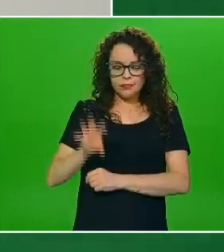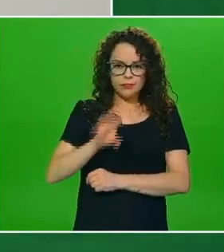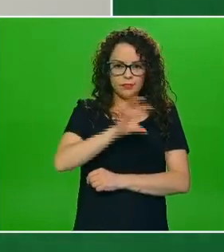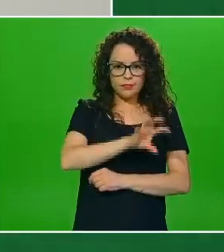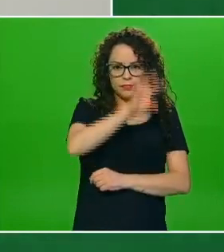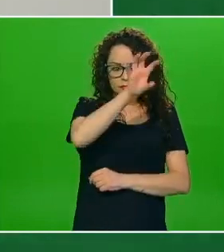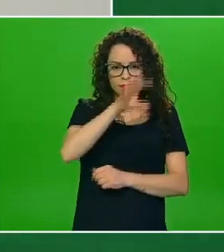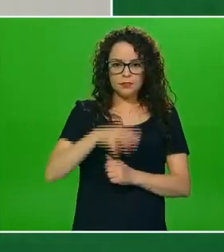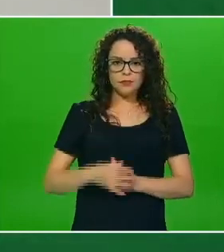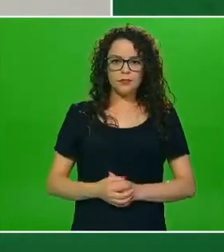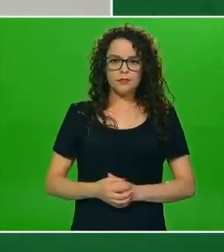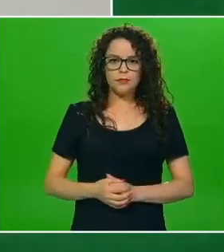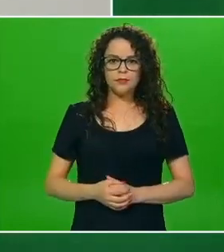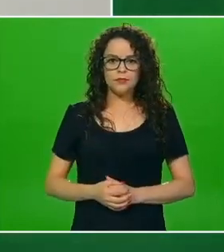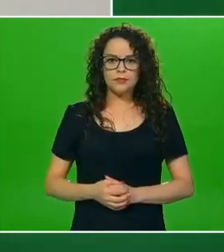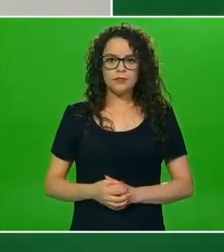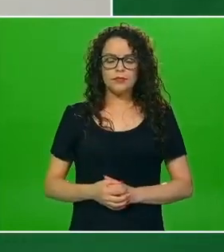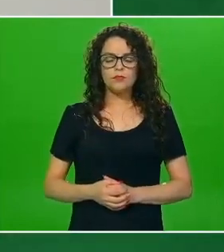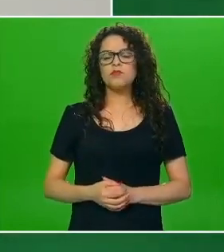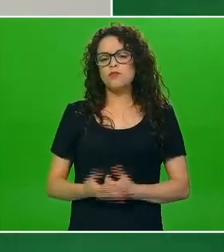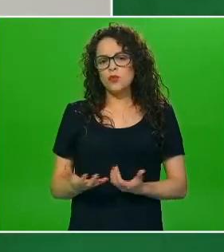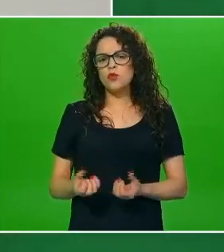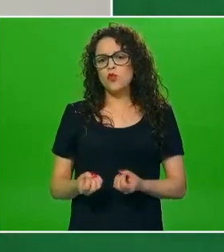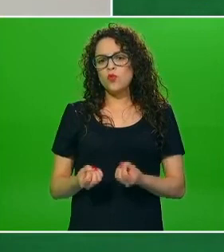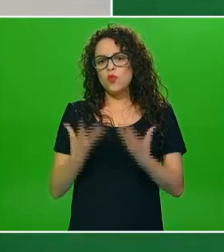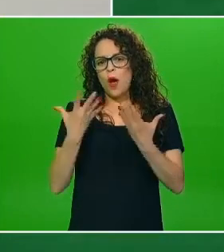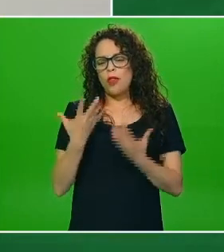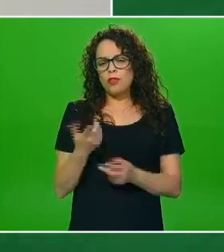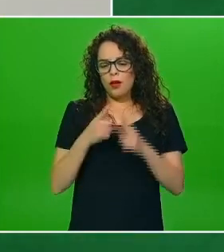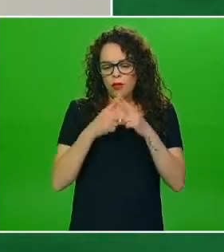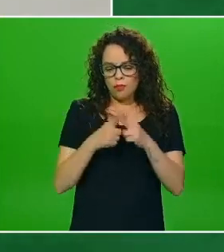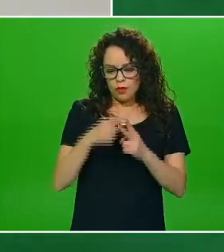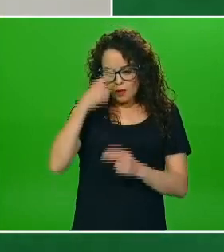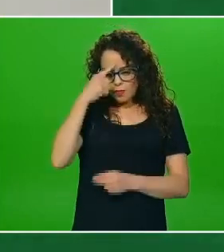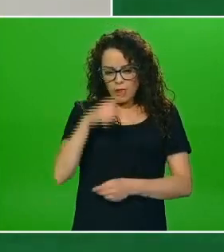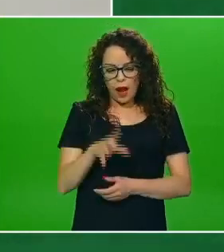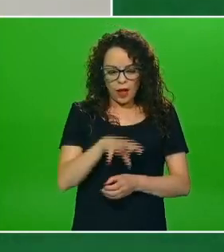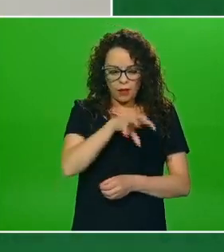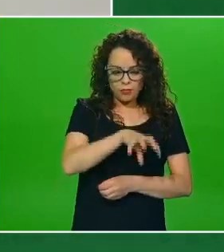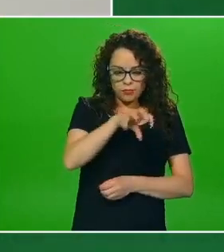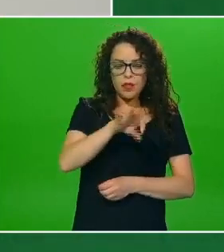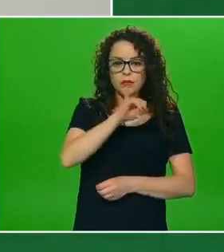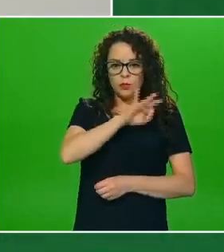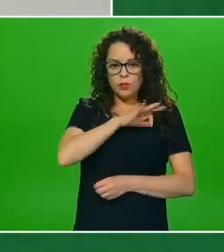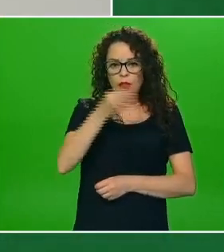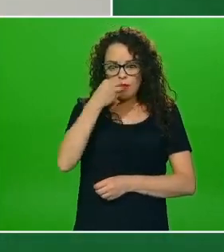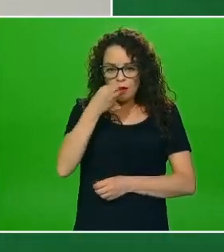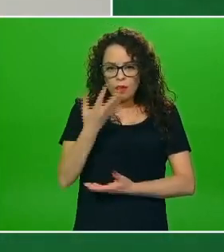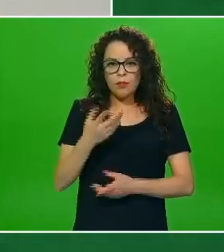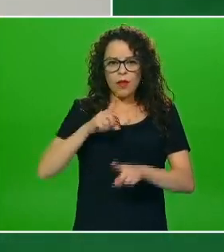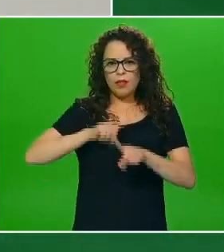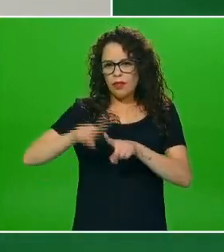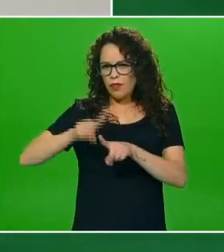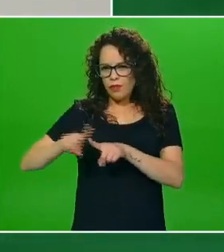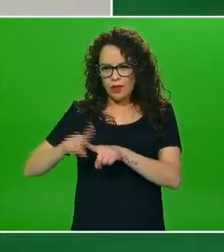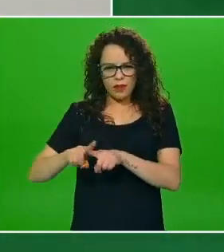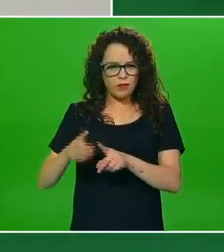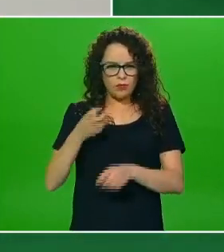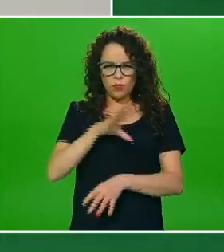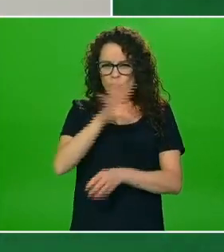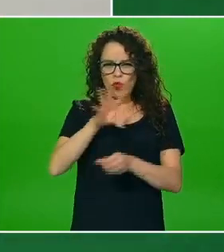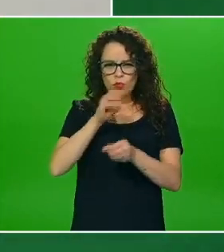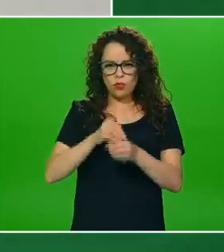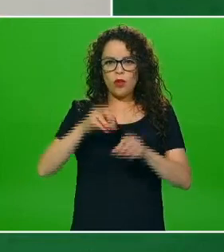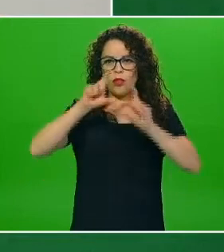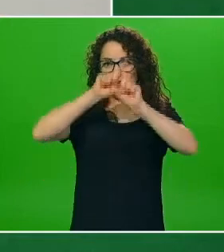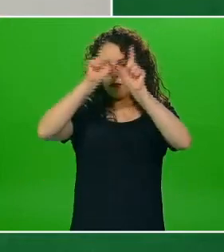las frecuencias las cantidades sobre todo que se dan a conocer en esta herramienta informativa del plato del buen